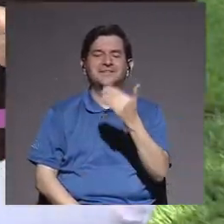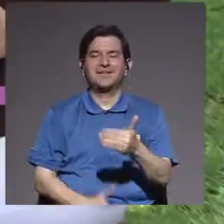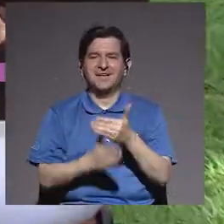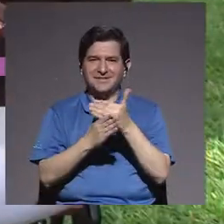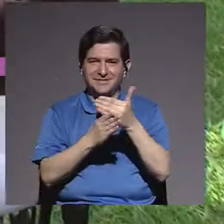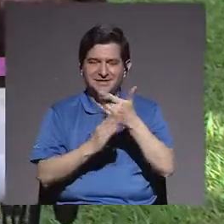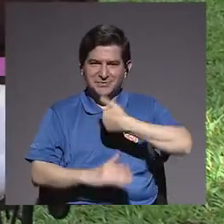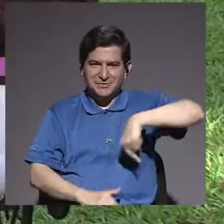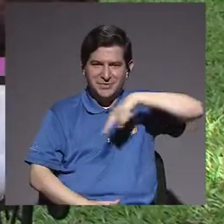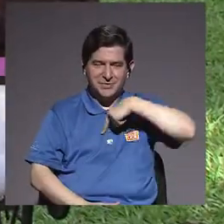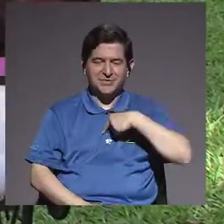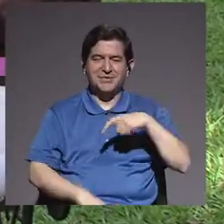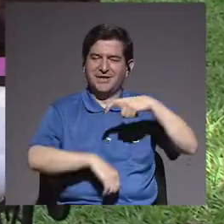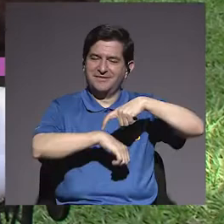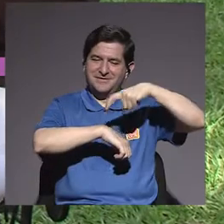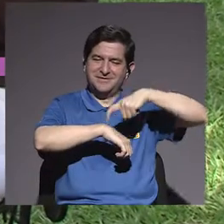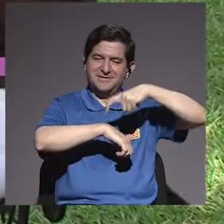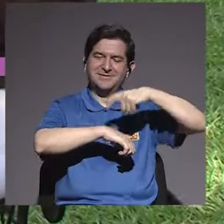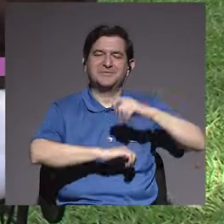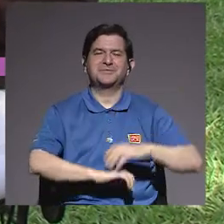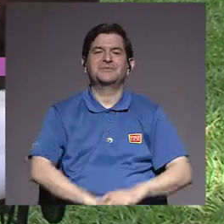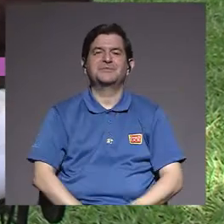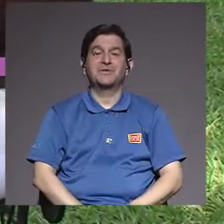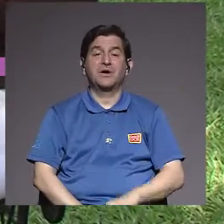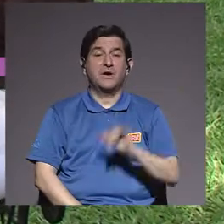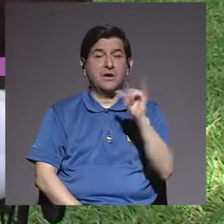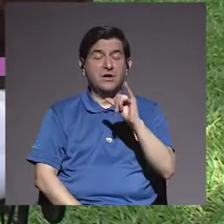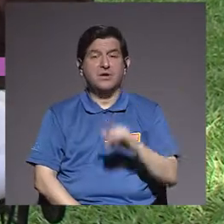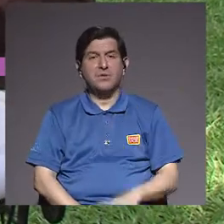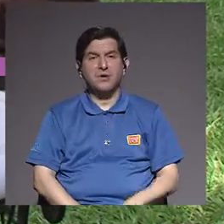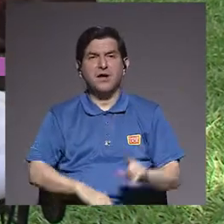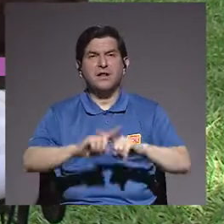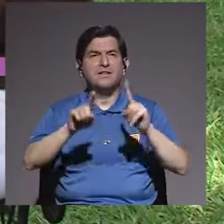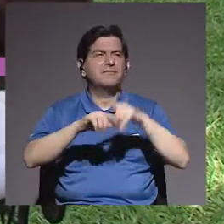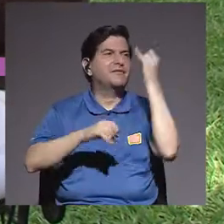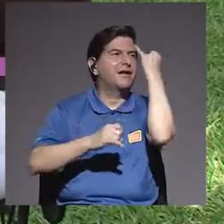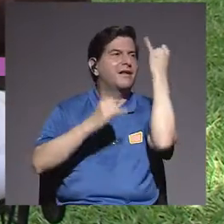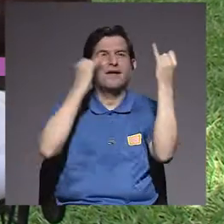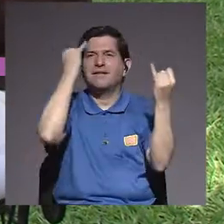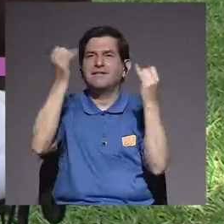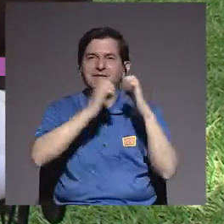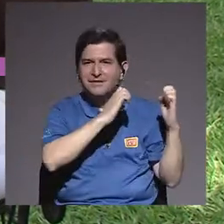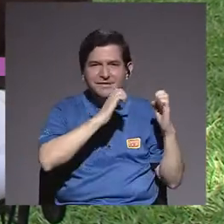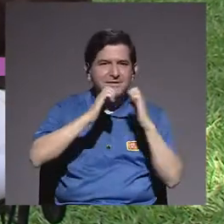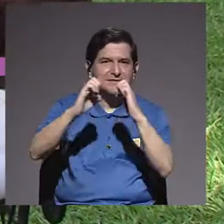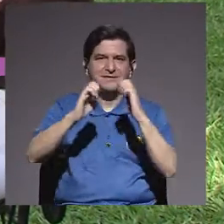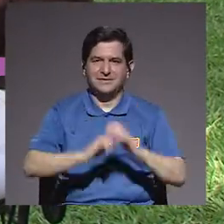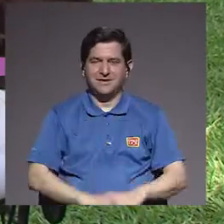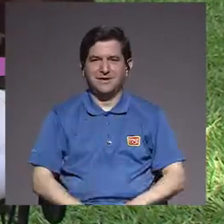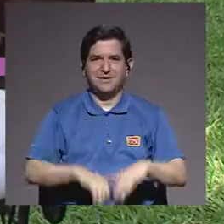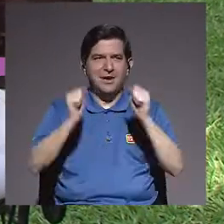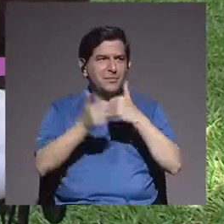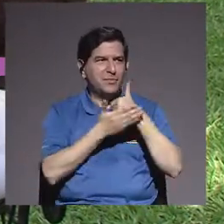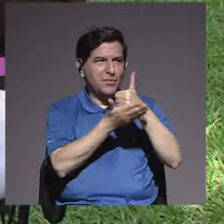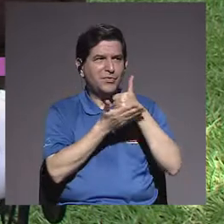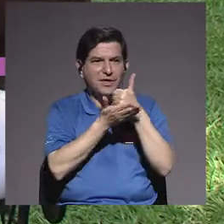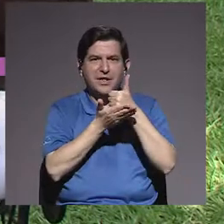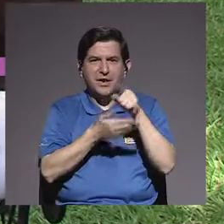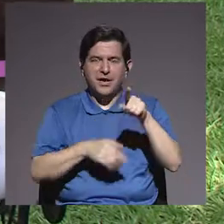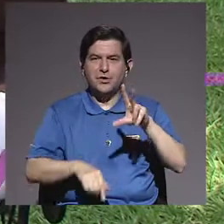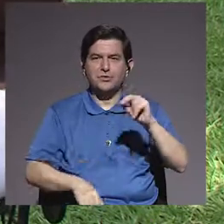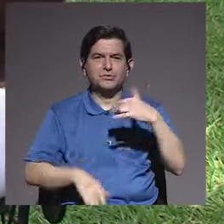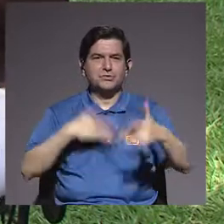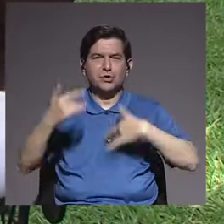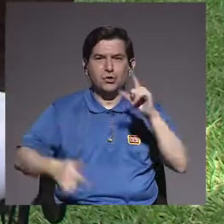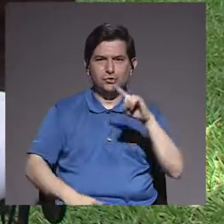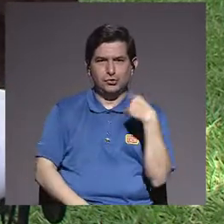por compartir con nosotros pues este ratito y darnos también esas como ideas, estas estrategias para ayudarles a ellos a que no